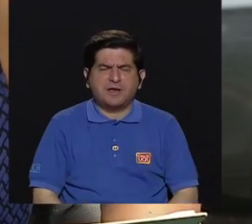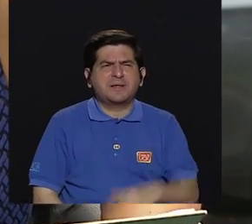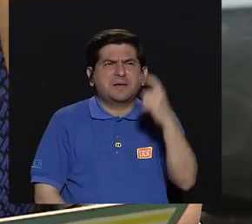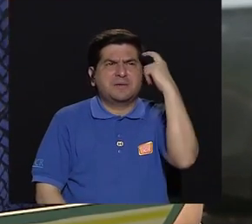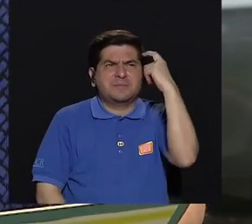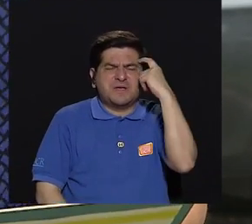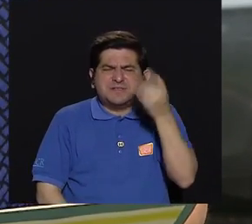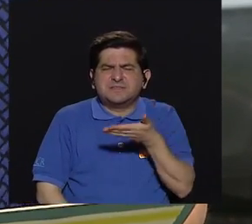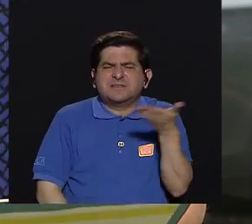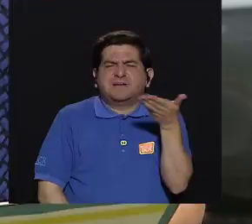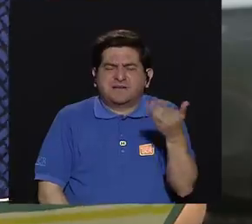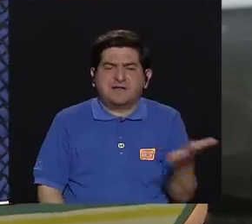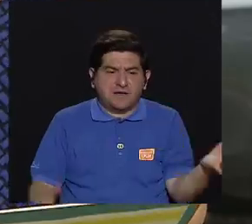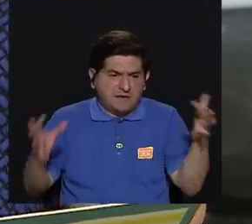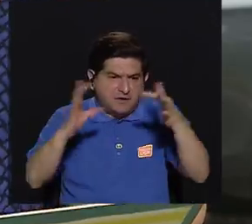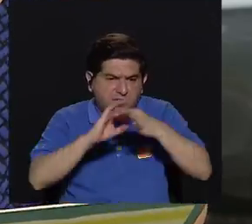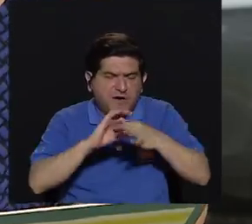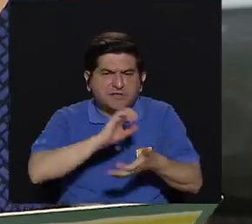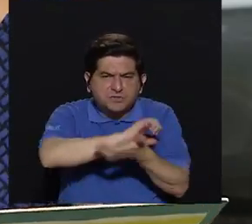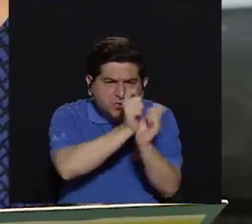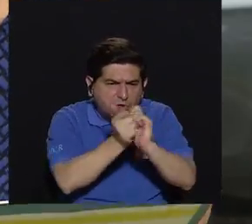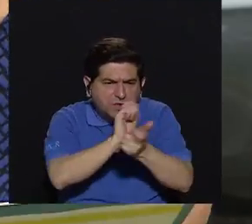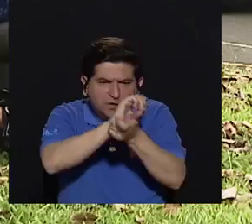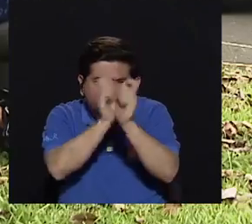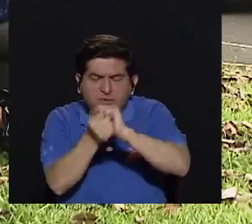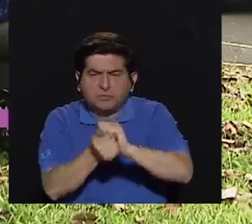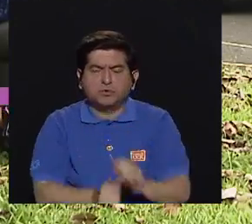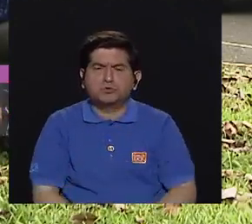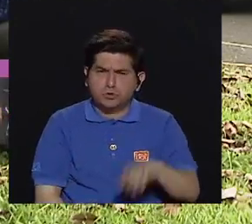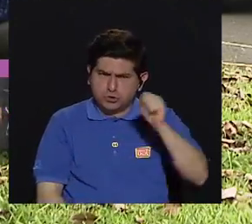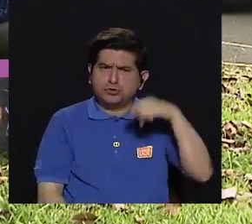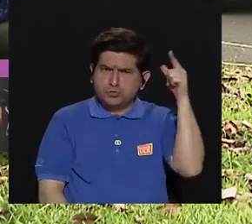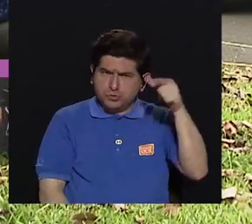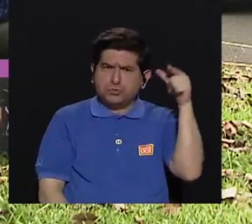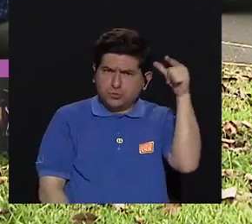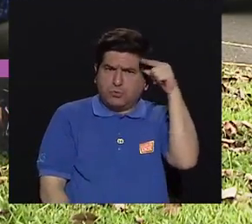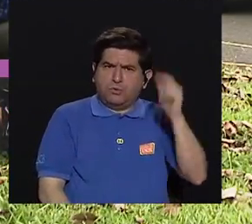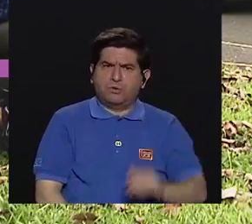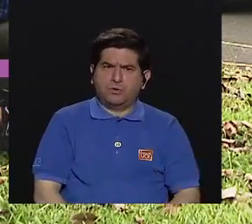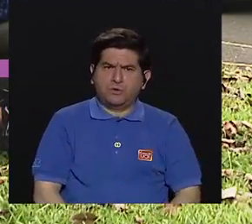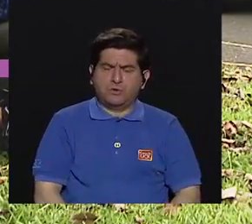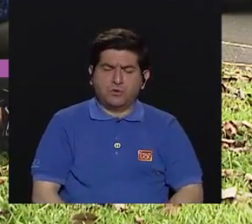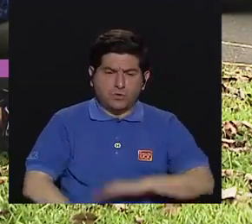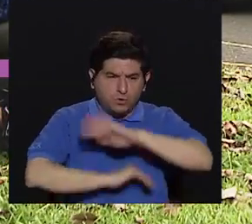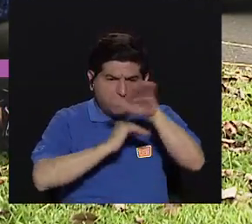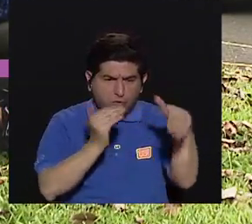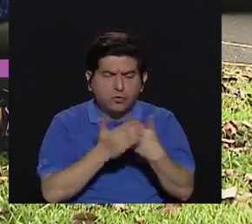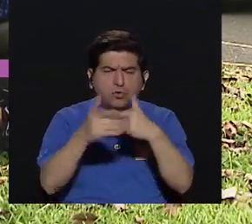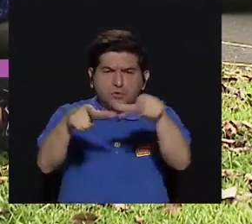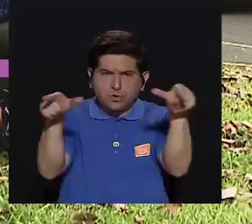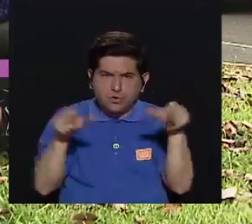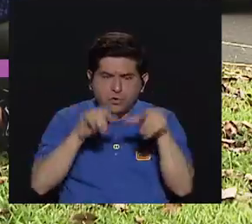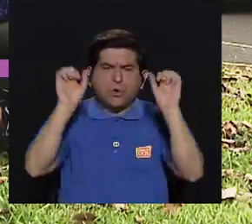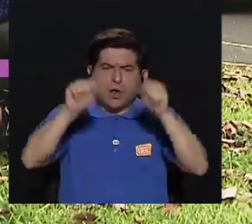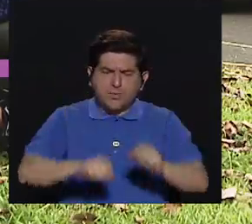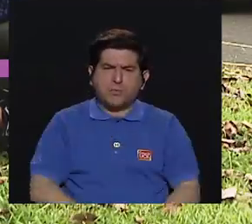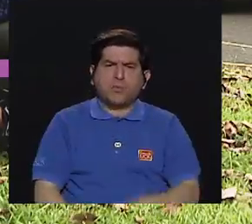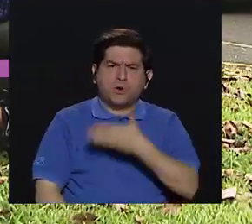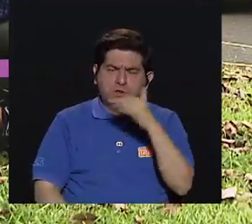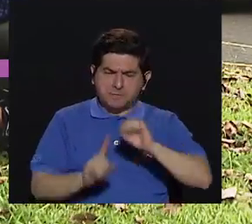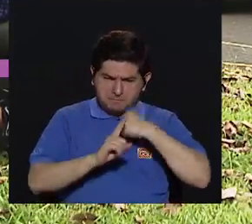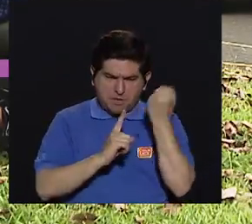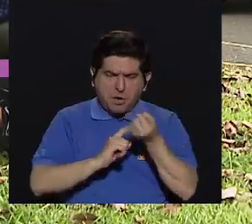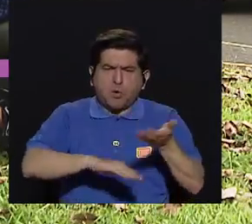tenemos que considerar en relación a las adaptaciones? Por supuesto. Todo espacio se puede mejorar,